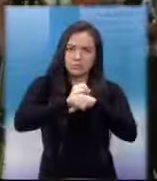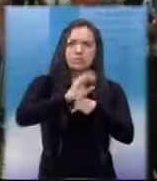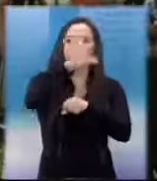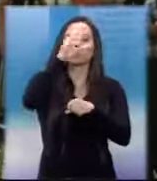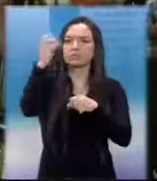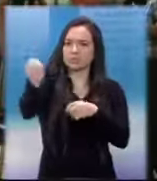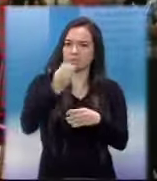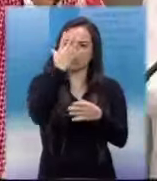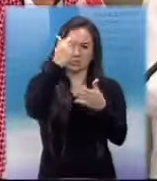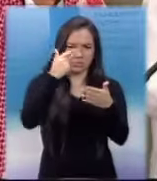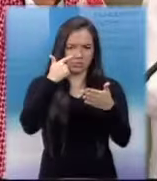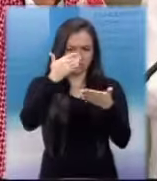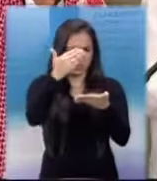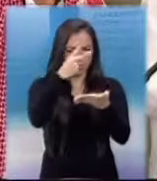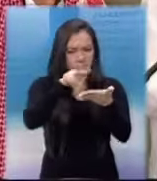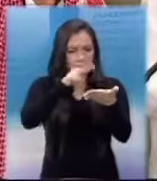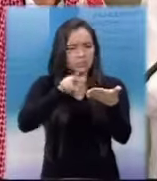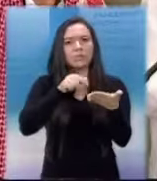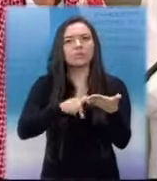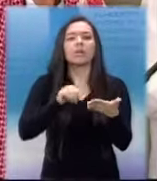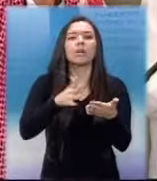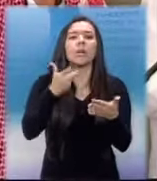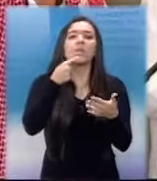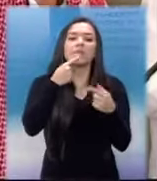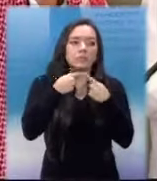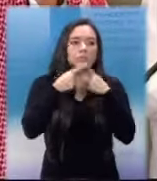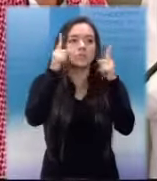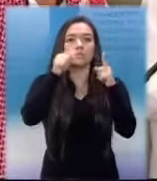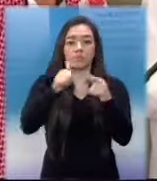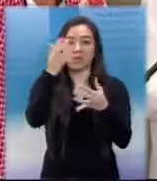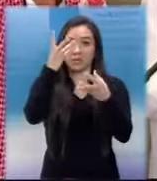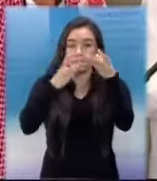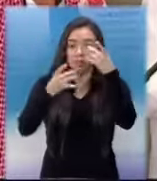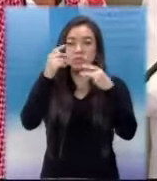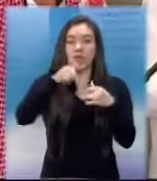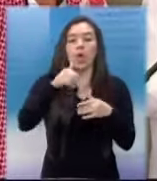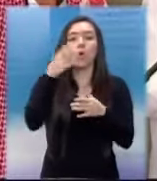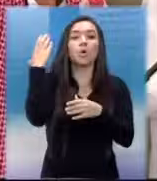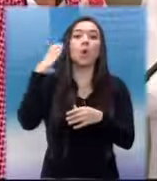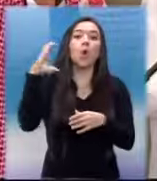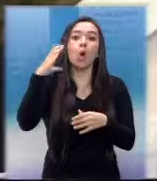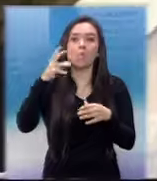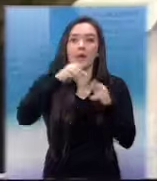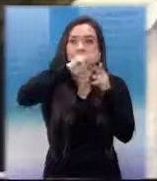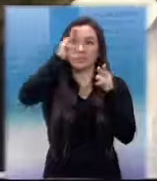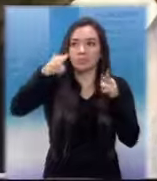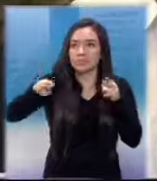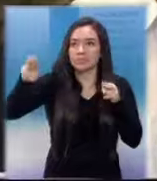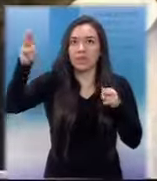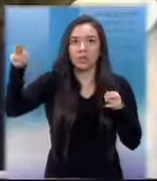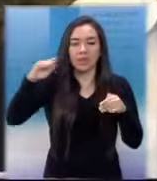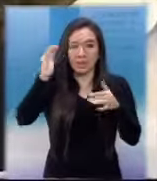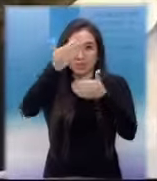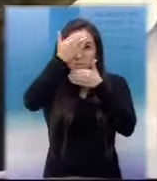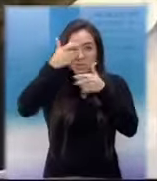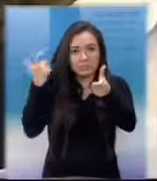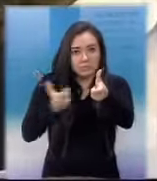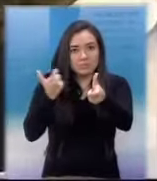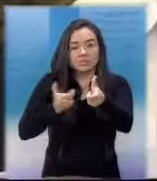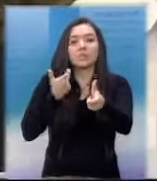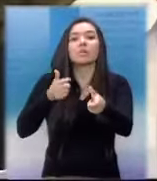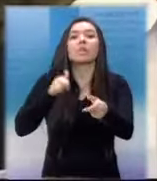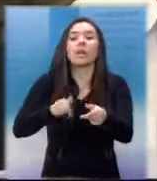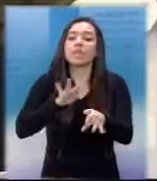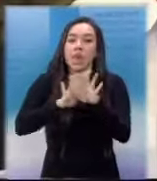Secretariado del Estado Mayor Central de las FARC, fechado en las montañas de Colombia. Esta declaración de la guerrilla se produjo en la